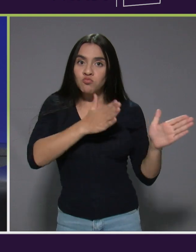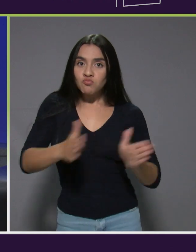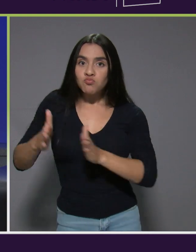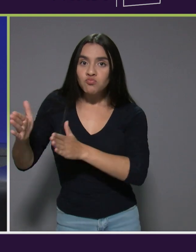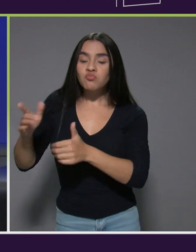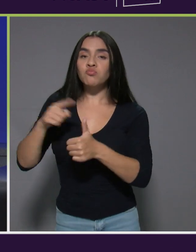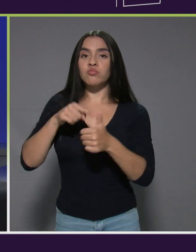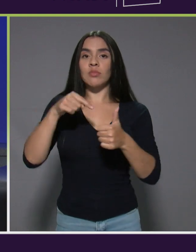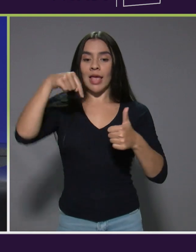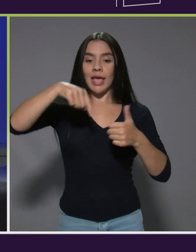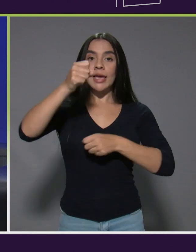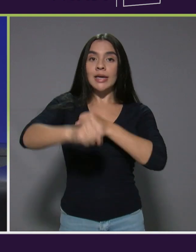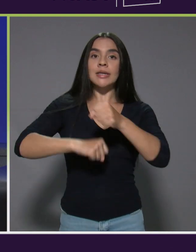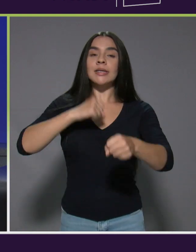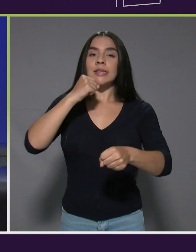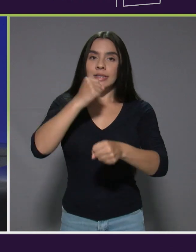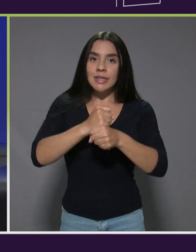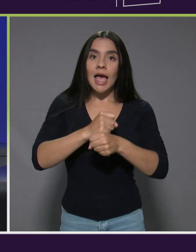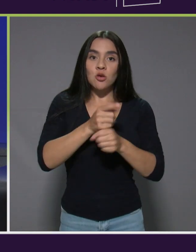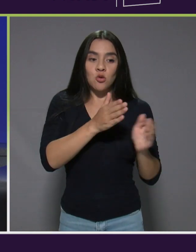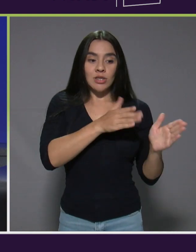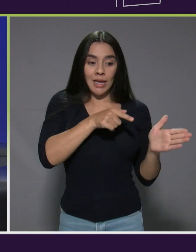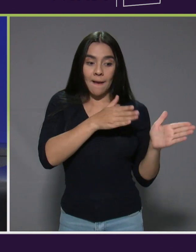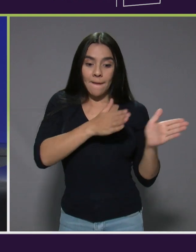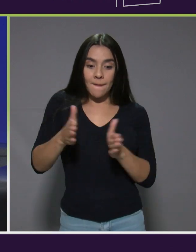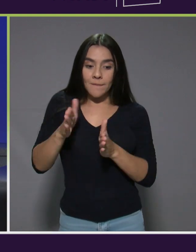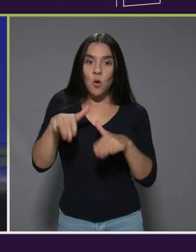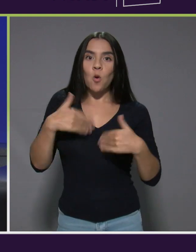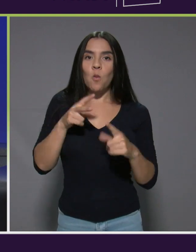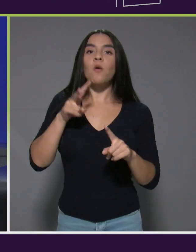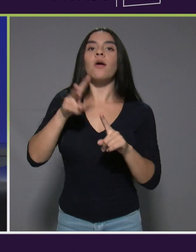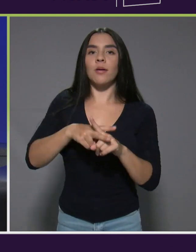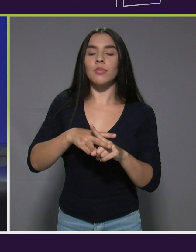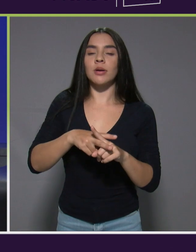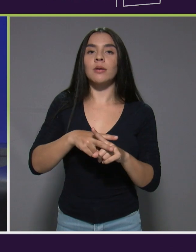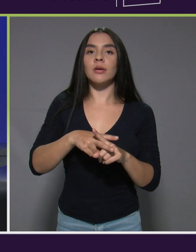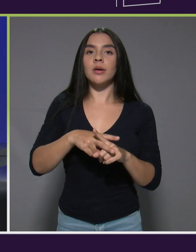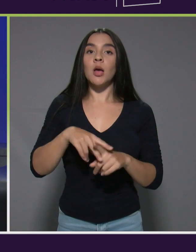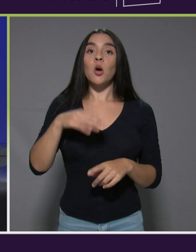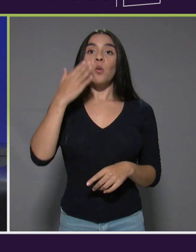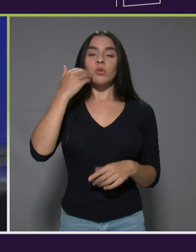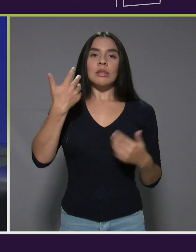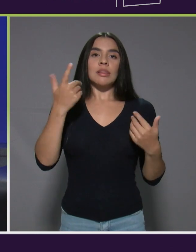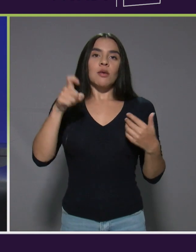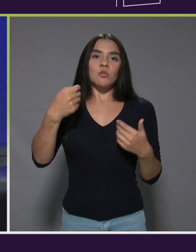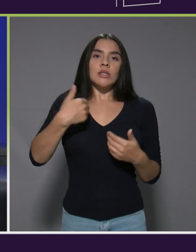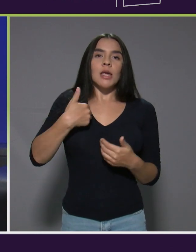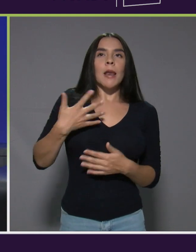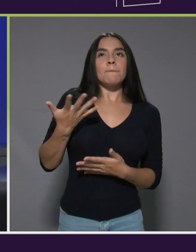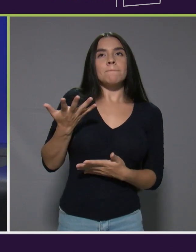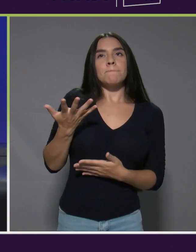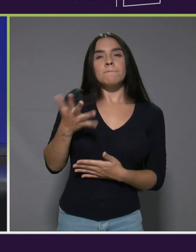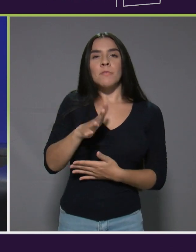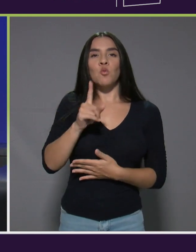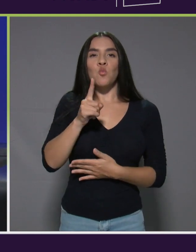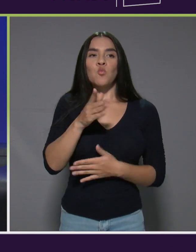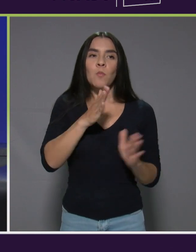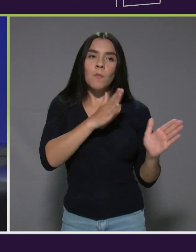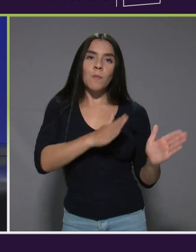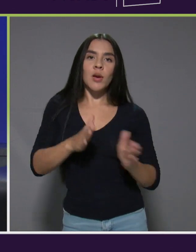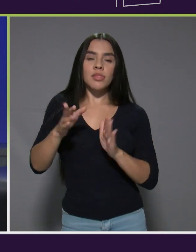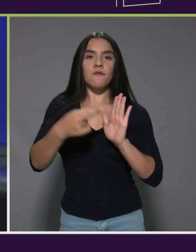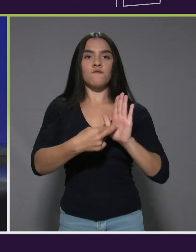año es el aterrizaje de esa ruta, porque entonces tendríamos que tener al menos una ruta de